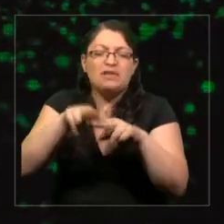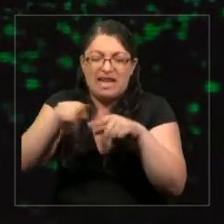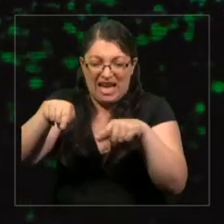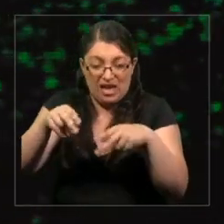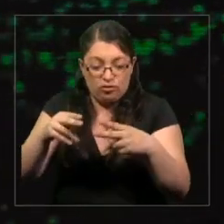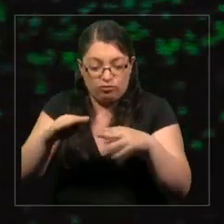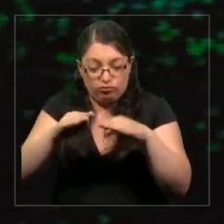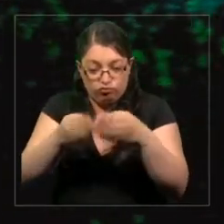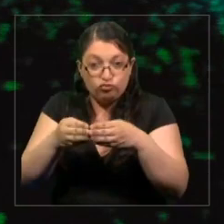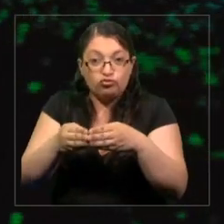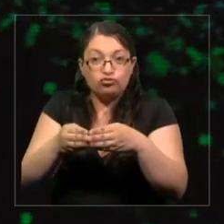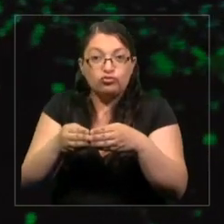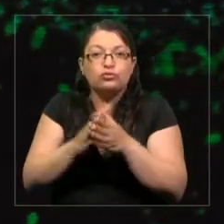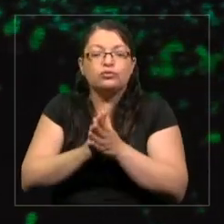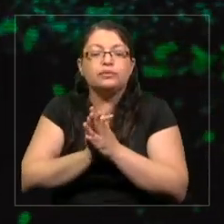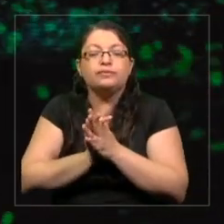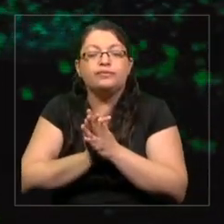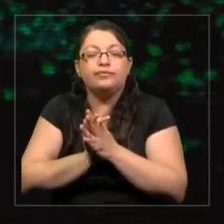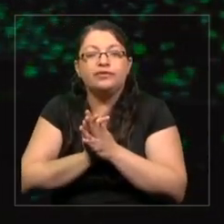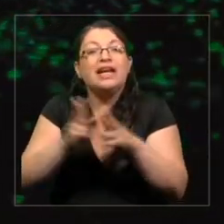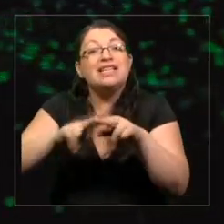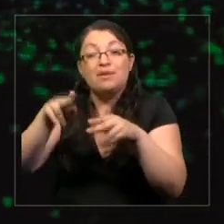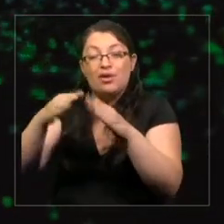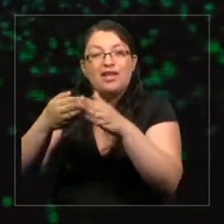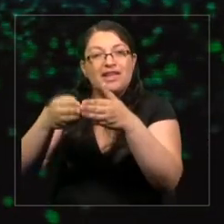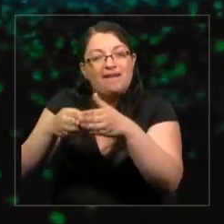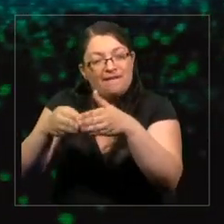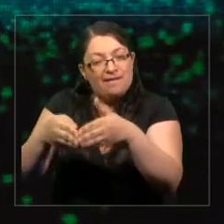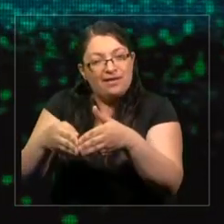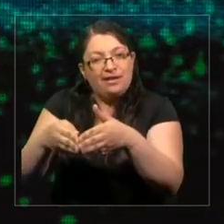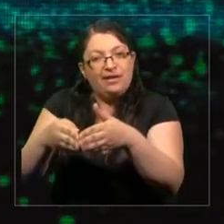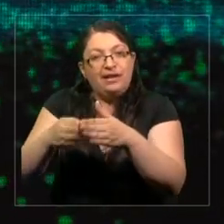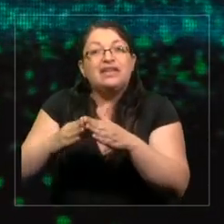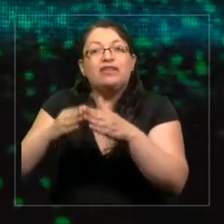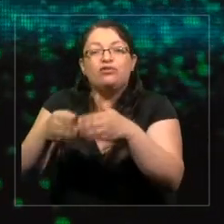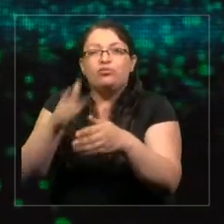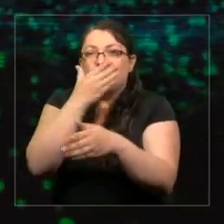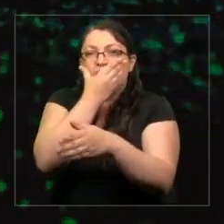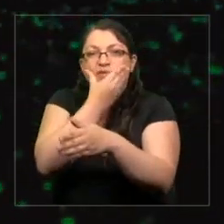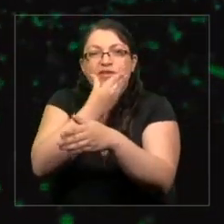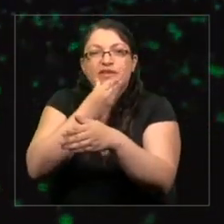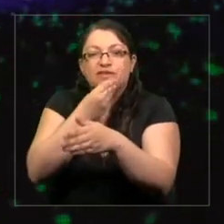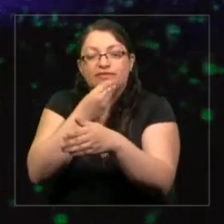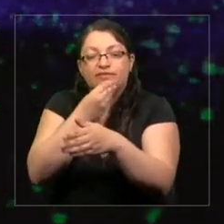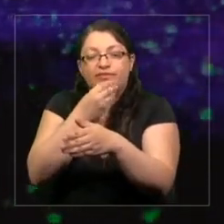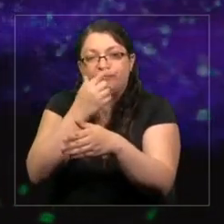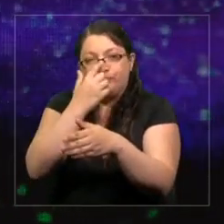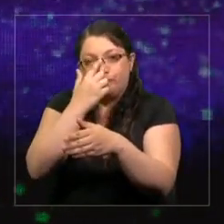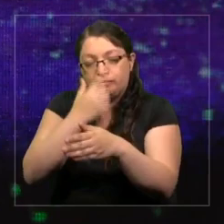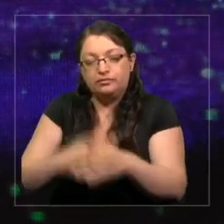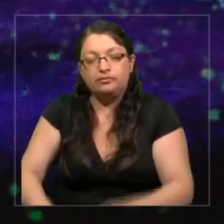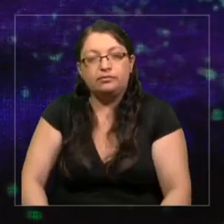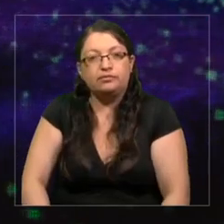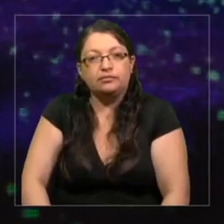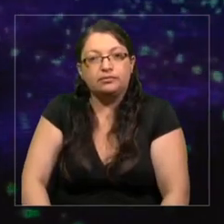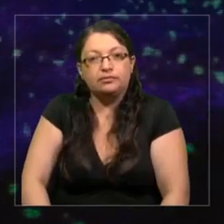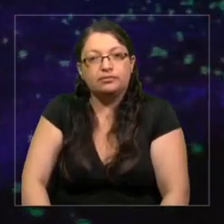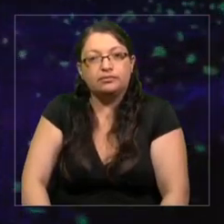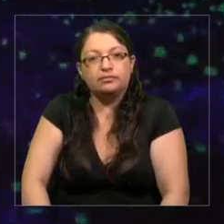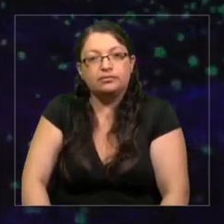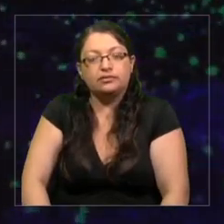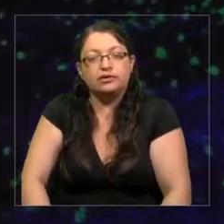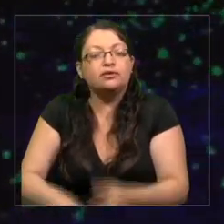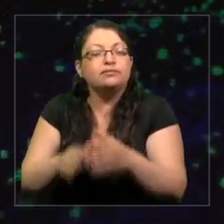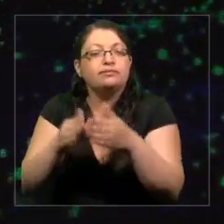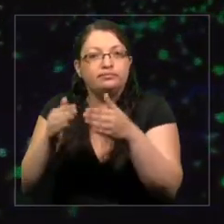este bote que se llama TAR, que es hermoso, y lo equipamos con diferentes